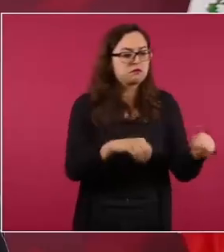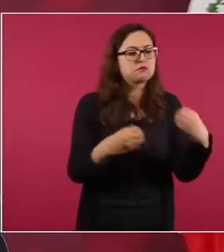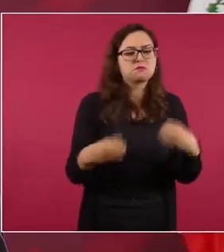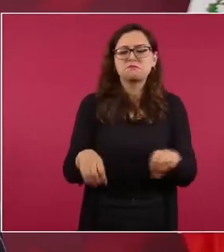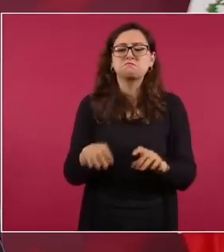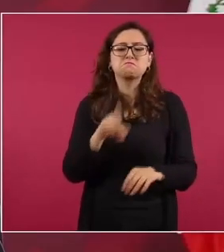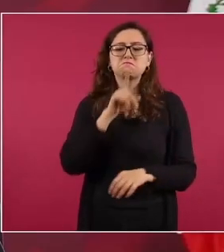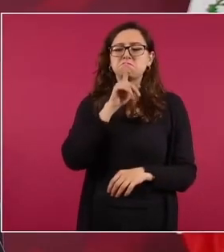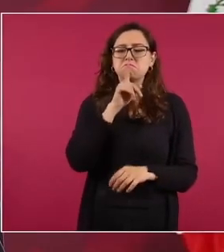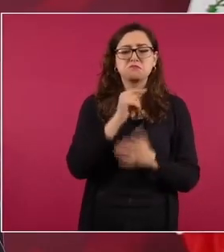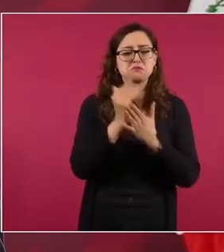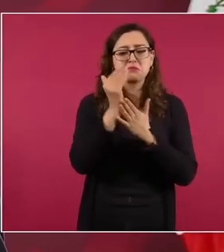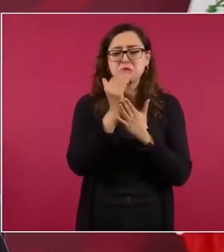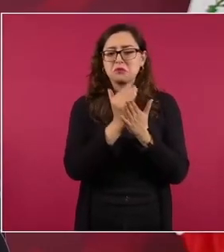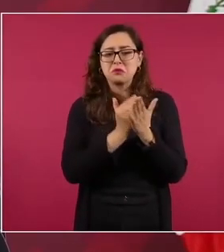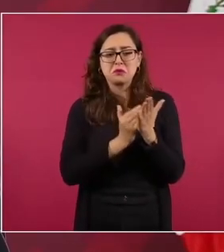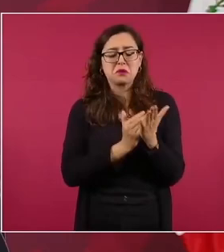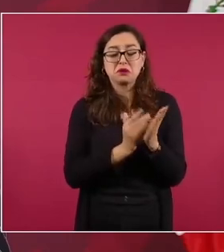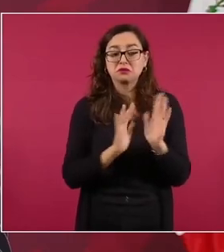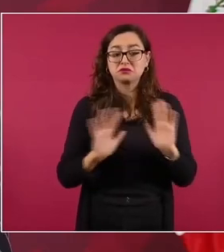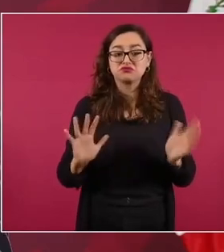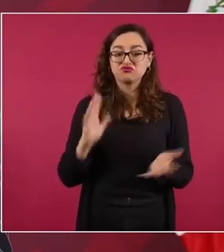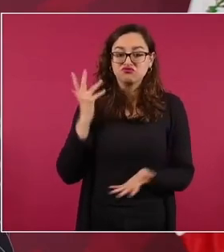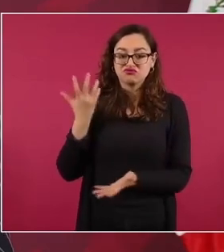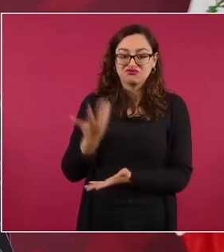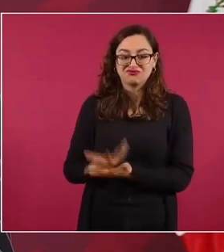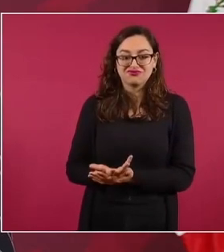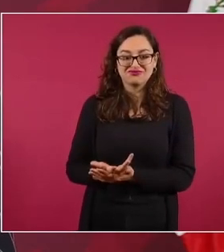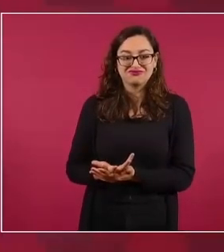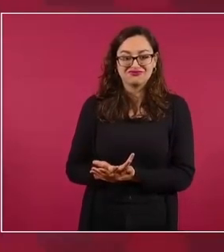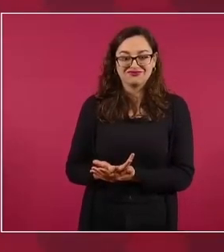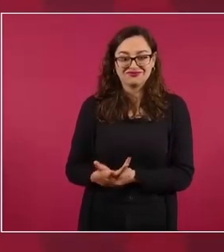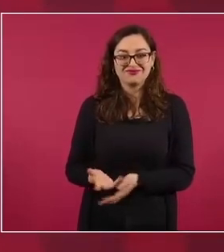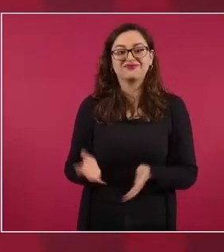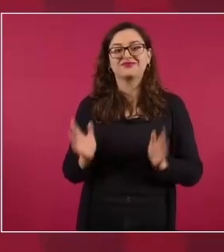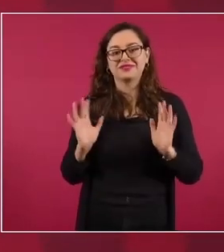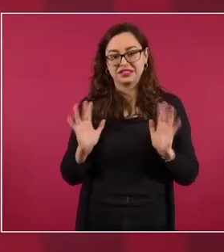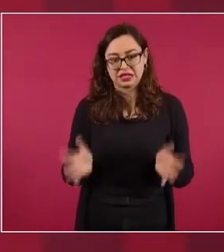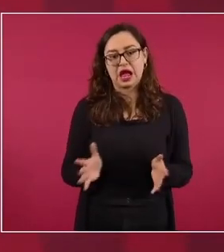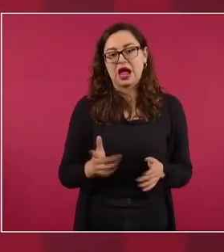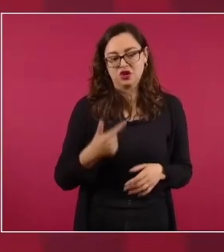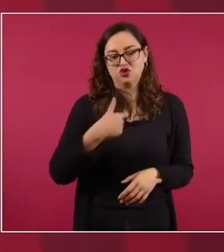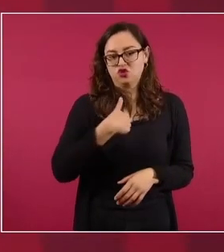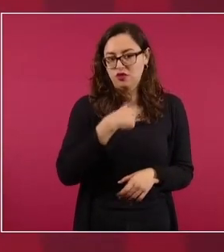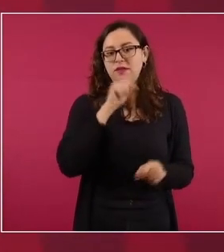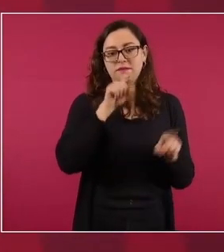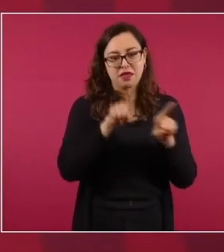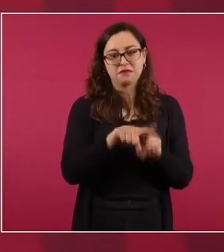Entonces, voy a bajarle a las pastillas